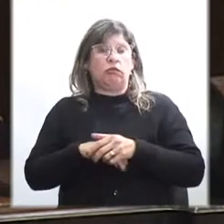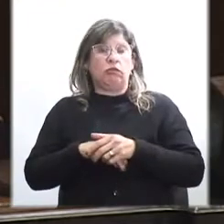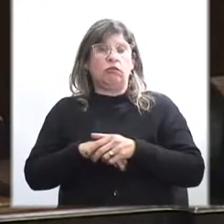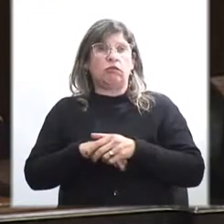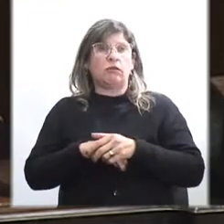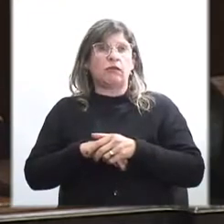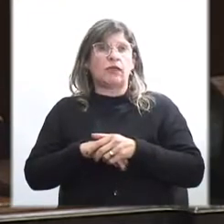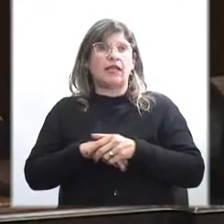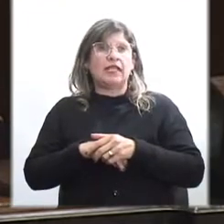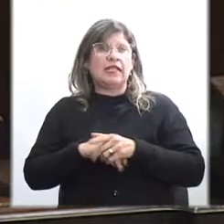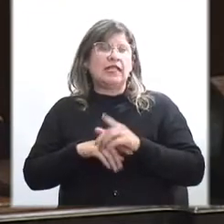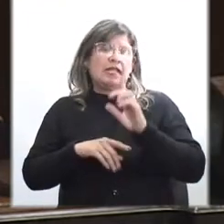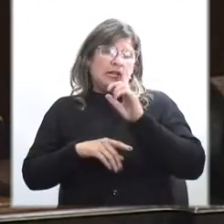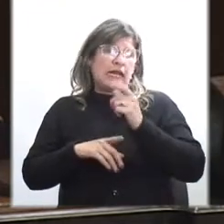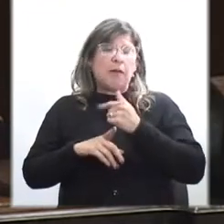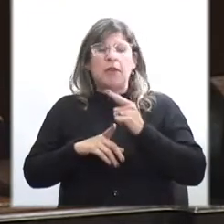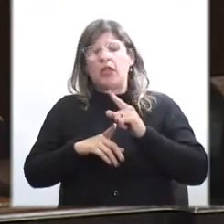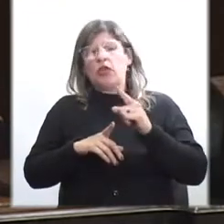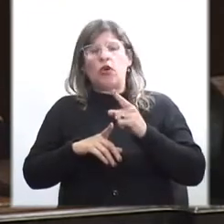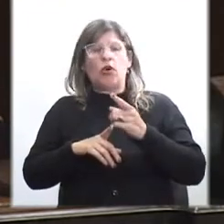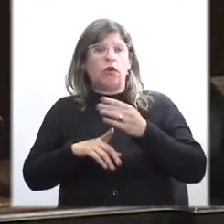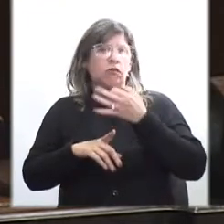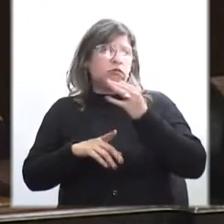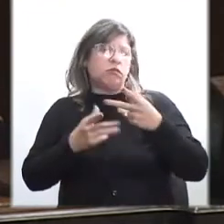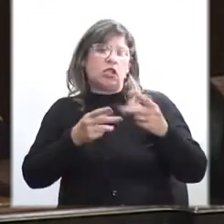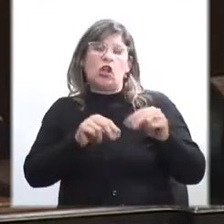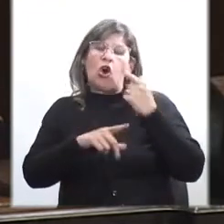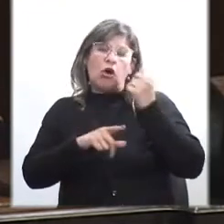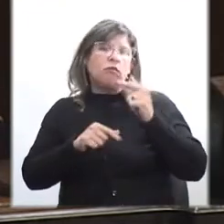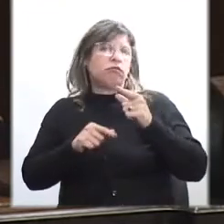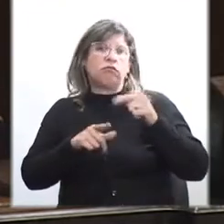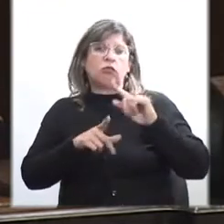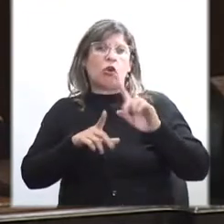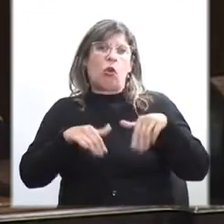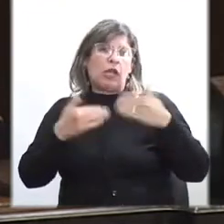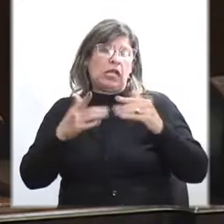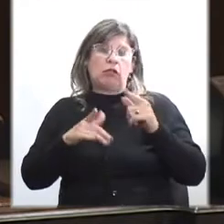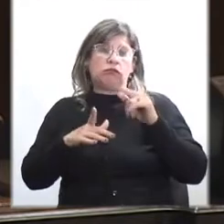rápidamente desechó cualquier acción por el Instituto de la Perescripción.